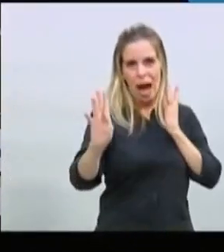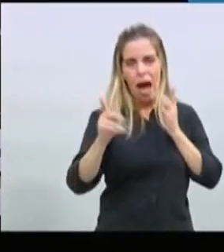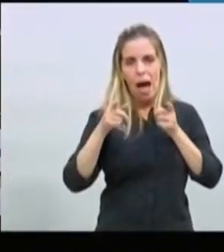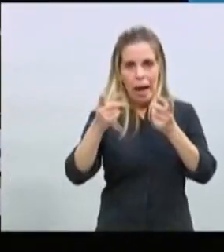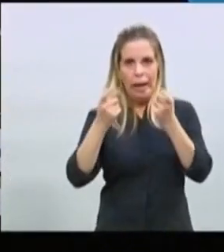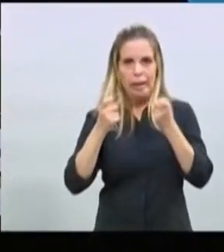cortando la calle entera.